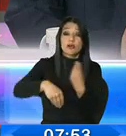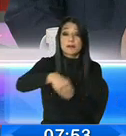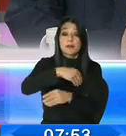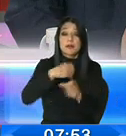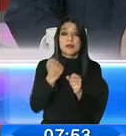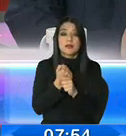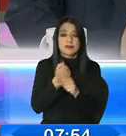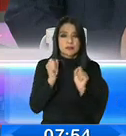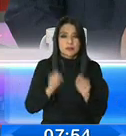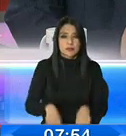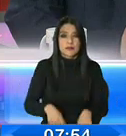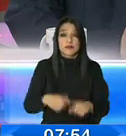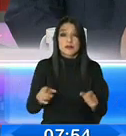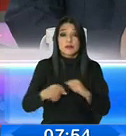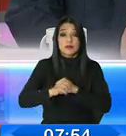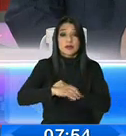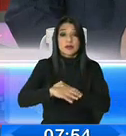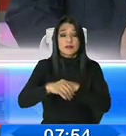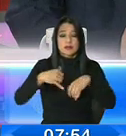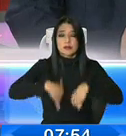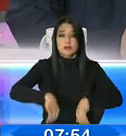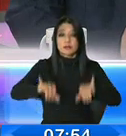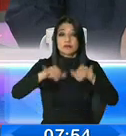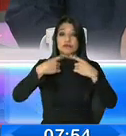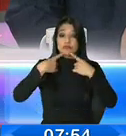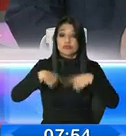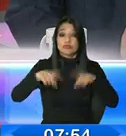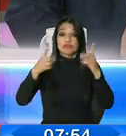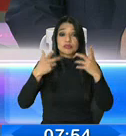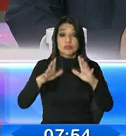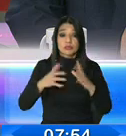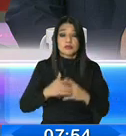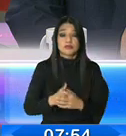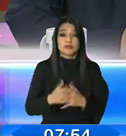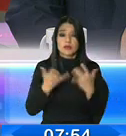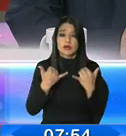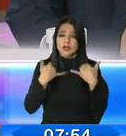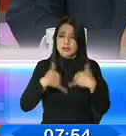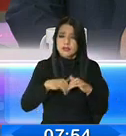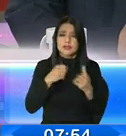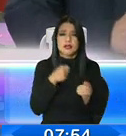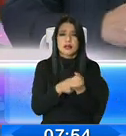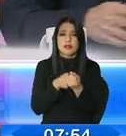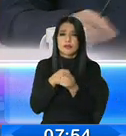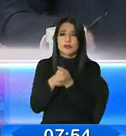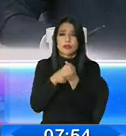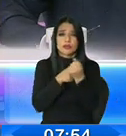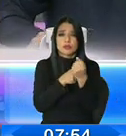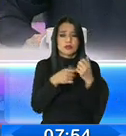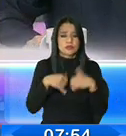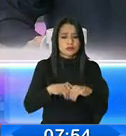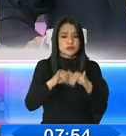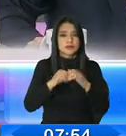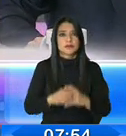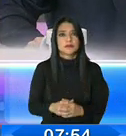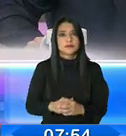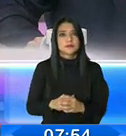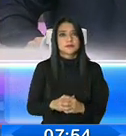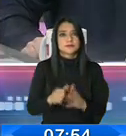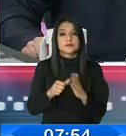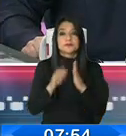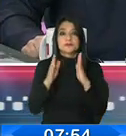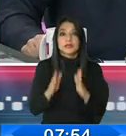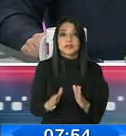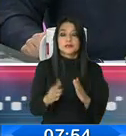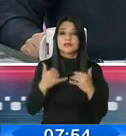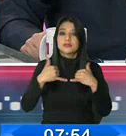ese consumo. Así que la campaña está lanzada, Roberto, y tenemos que seguir apoyándonos entre ecuatorianos. Mi ministro, hay que